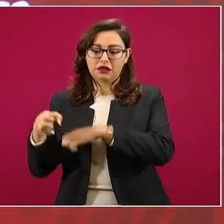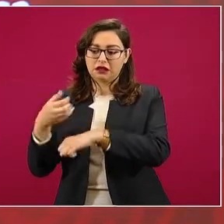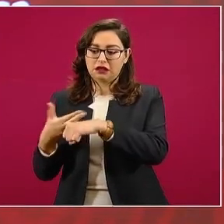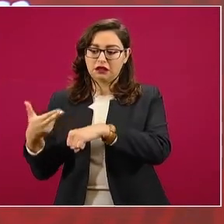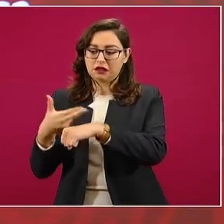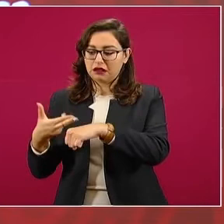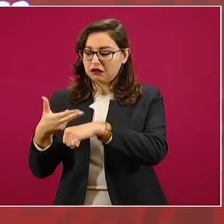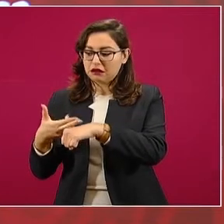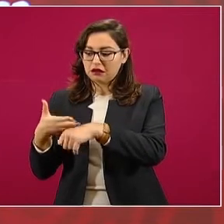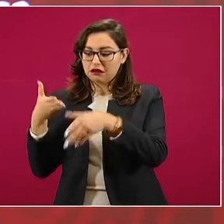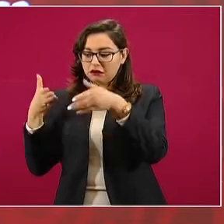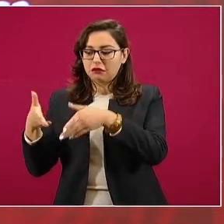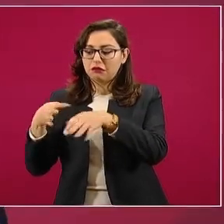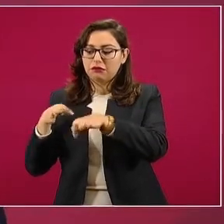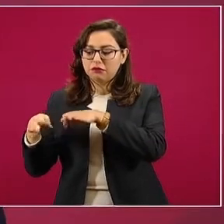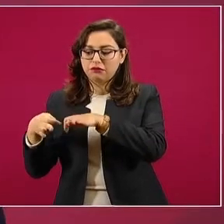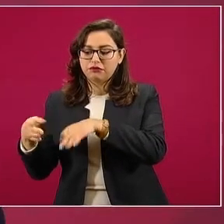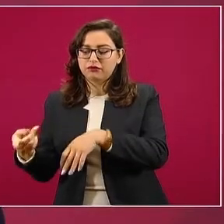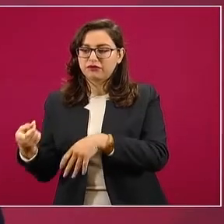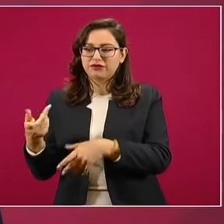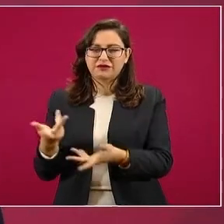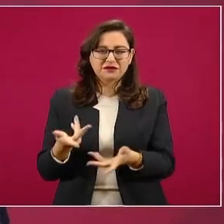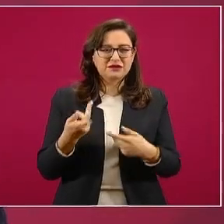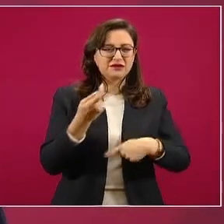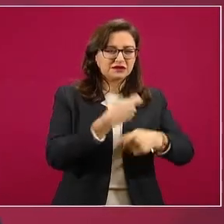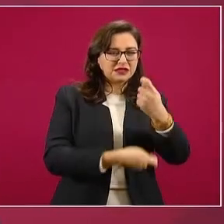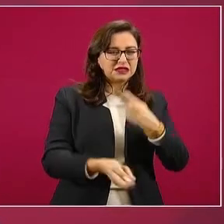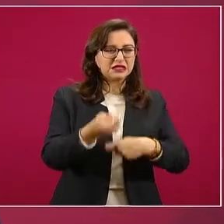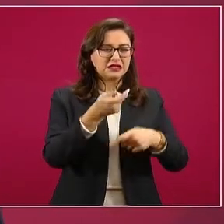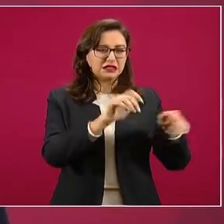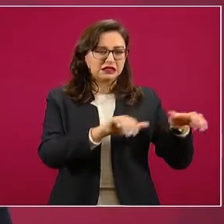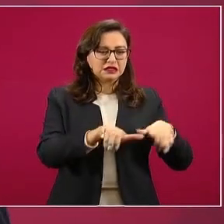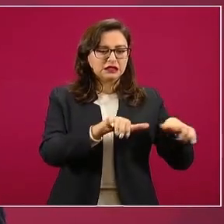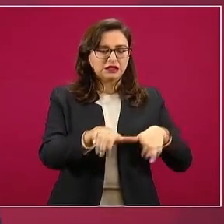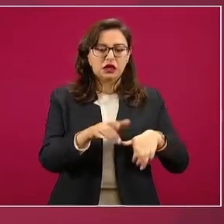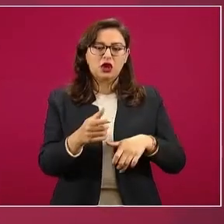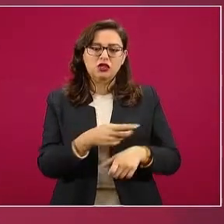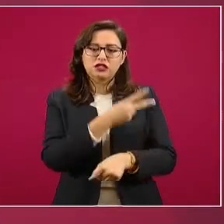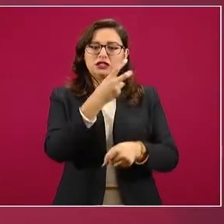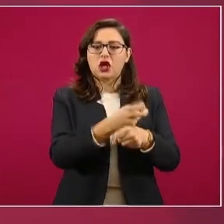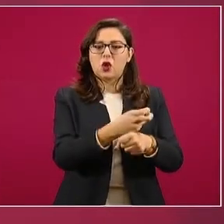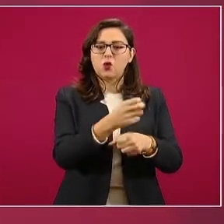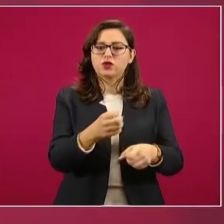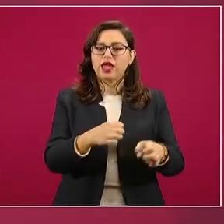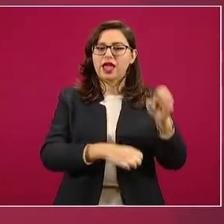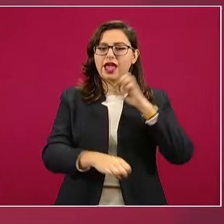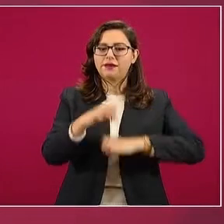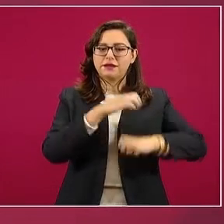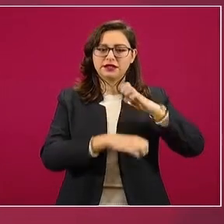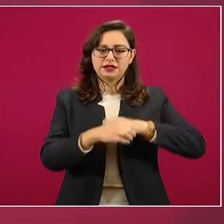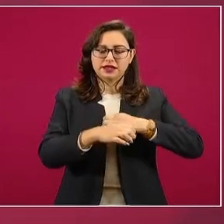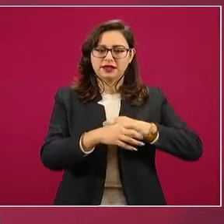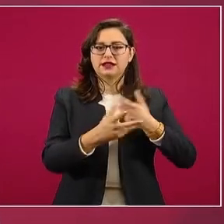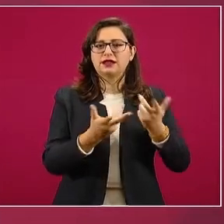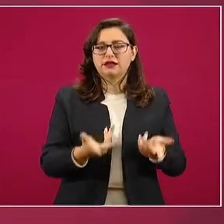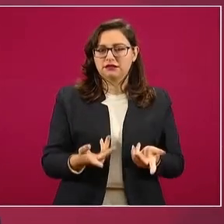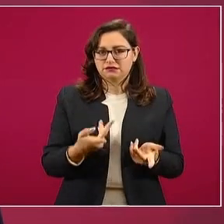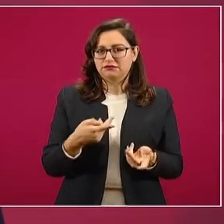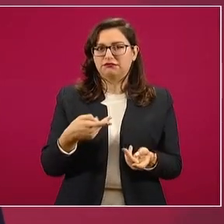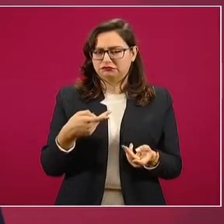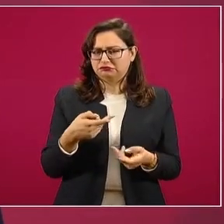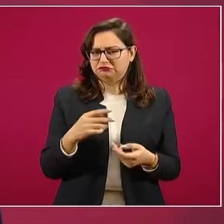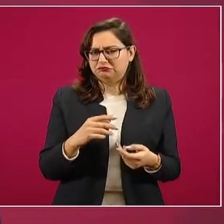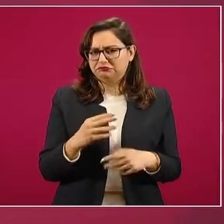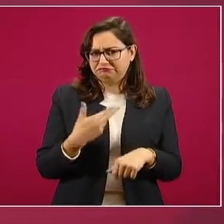relación laboral, pero esto ha significado un abuso, creció